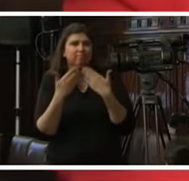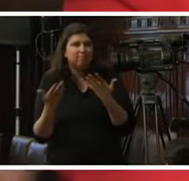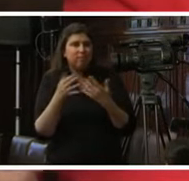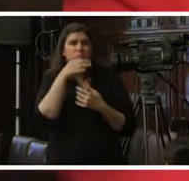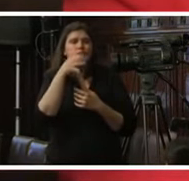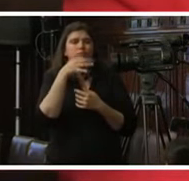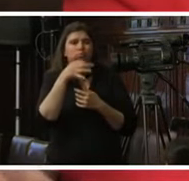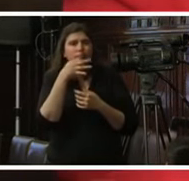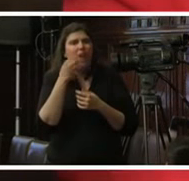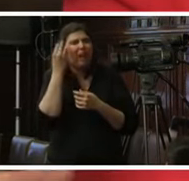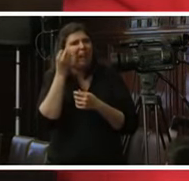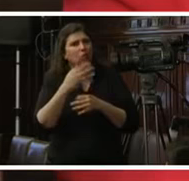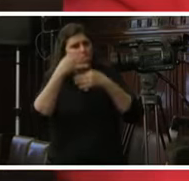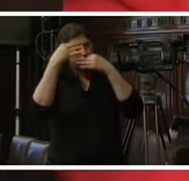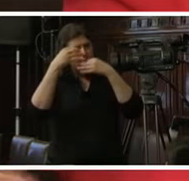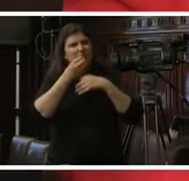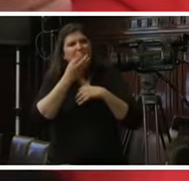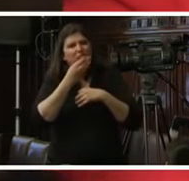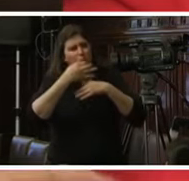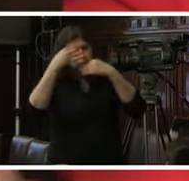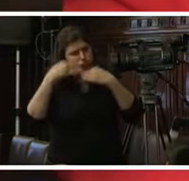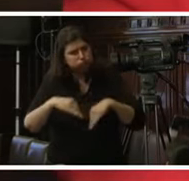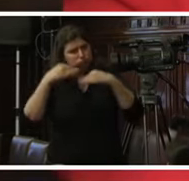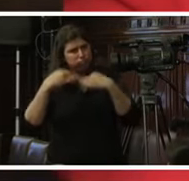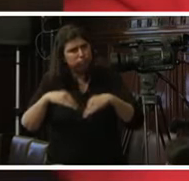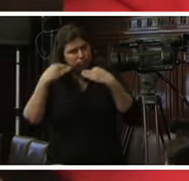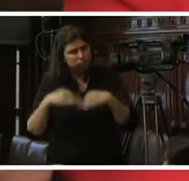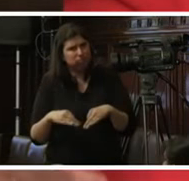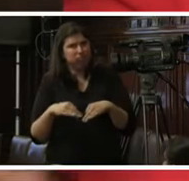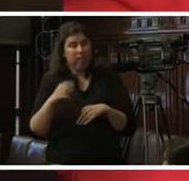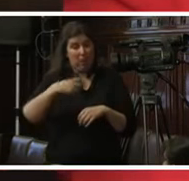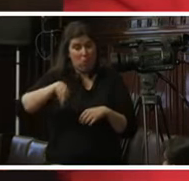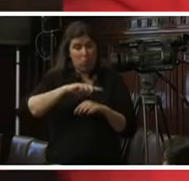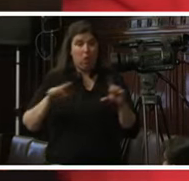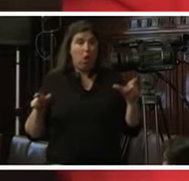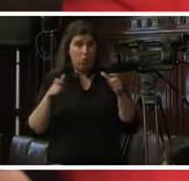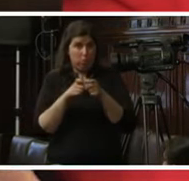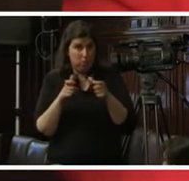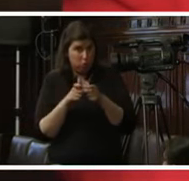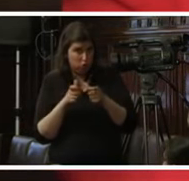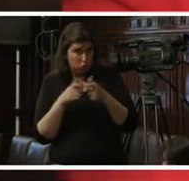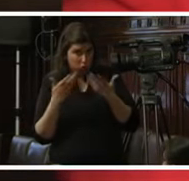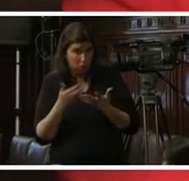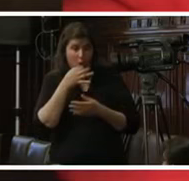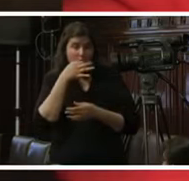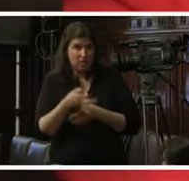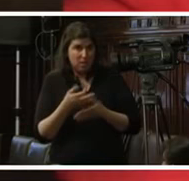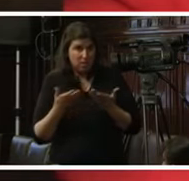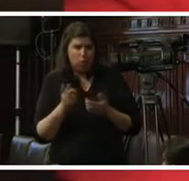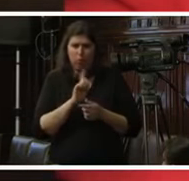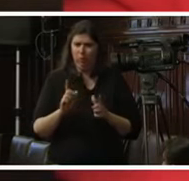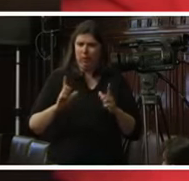criterios consolidados y a eso es lo que va nuestra situación nadie está entonces no tenemos que esperar que se